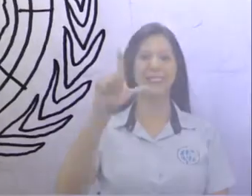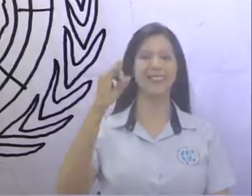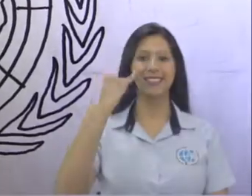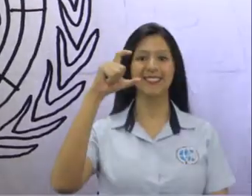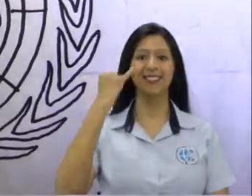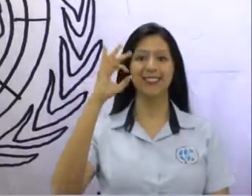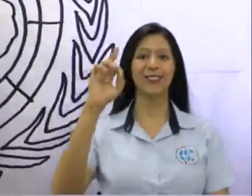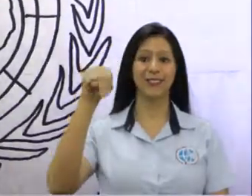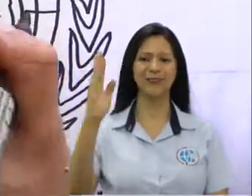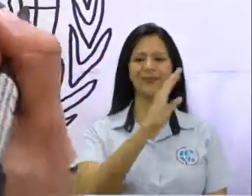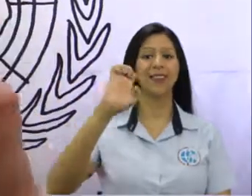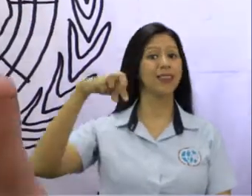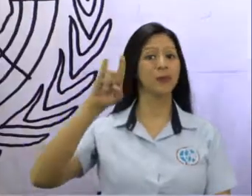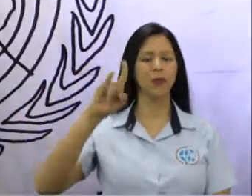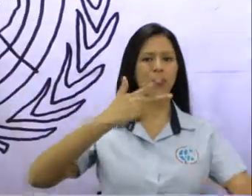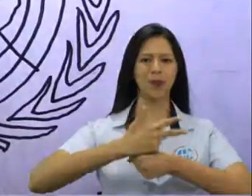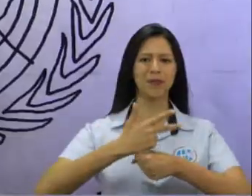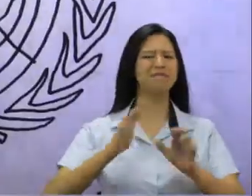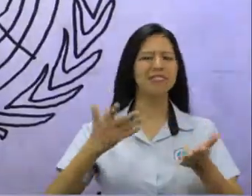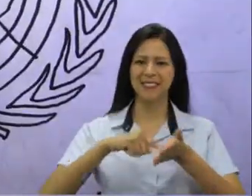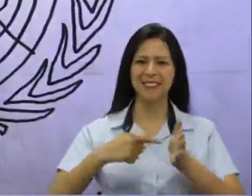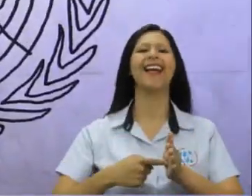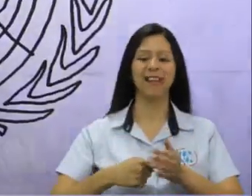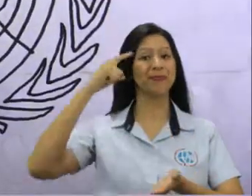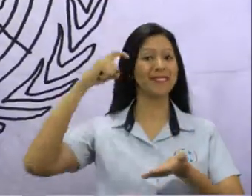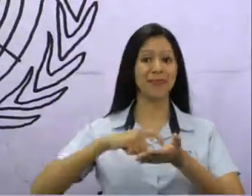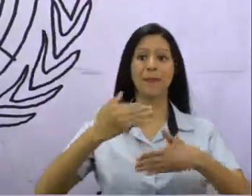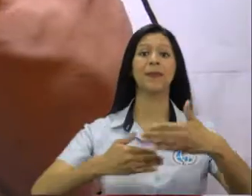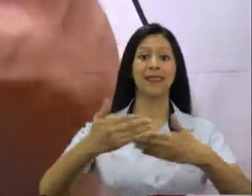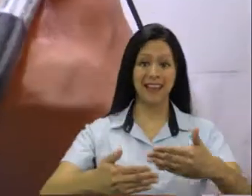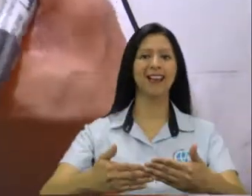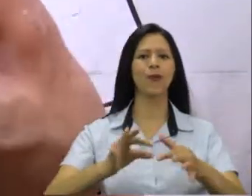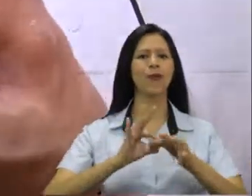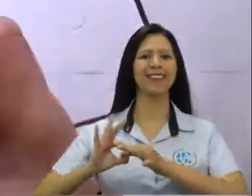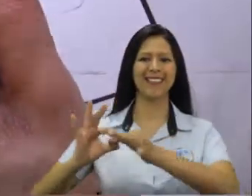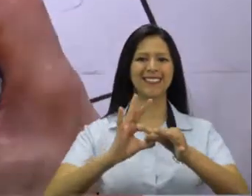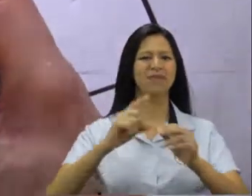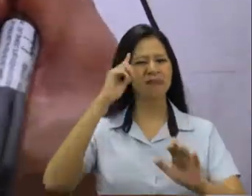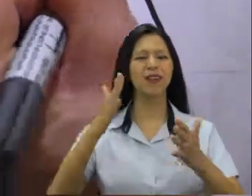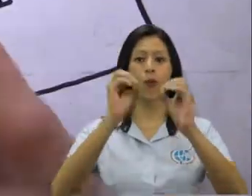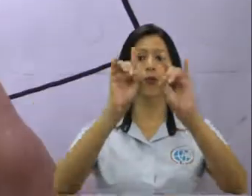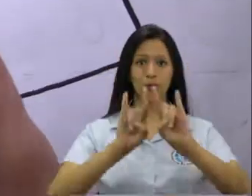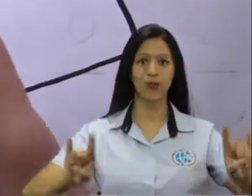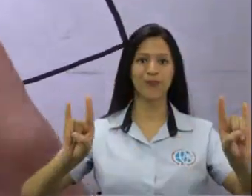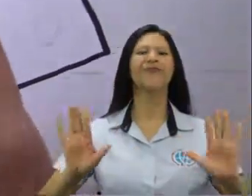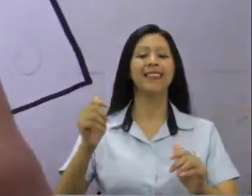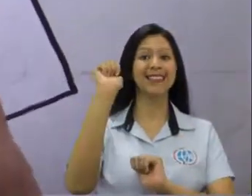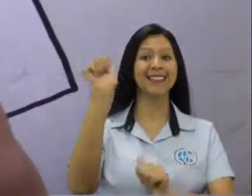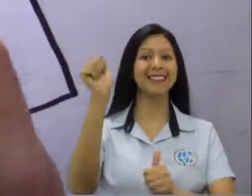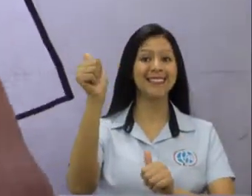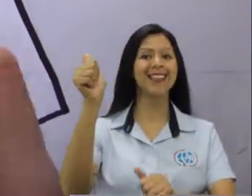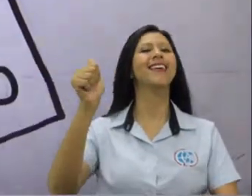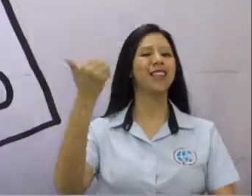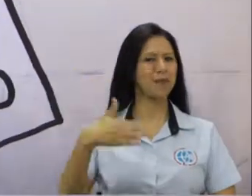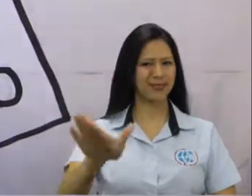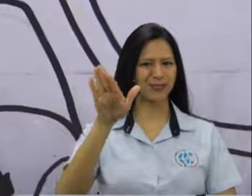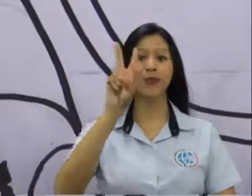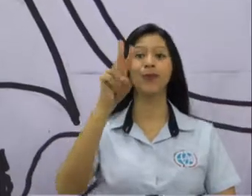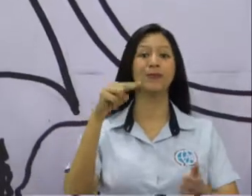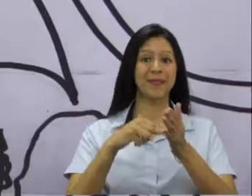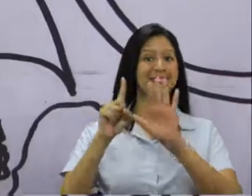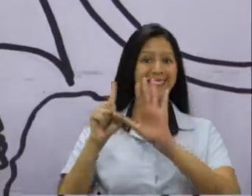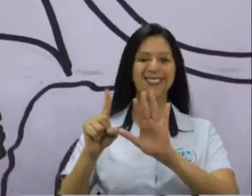El examen periódico universal, conocido por sus siglas EPU, fue creado el 15 de marzo de 2006